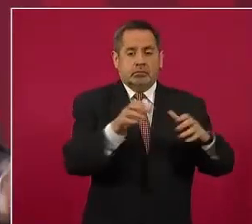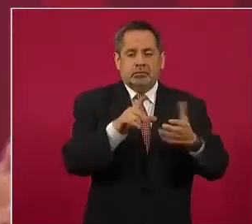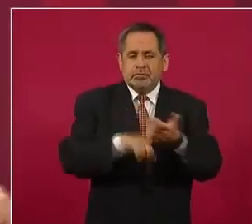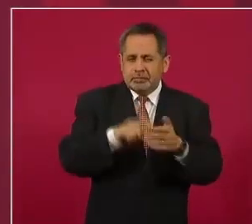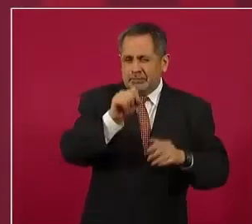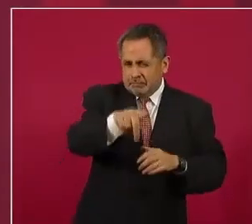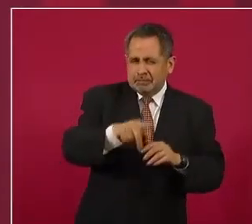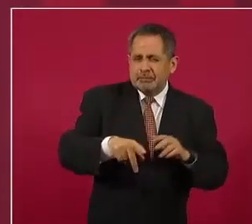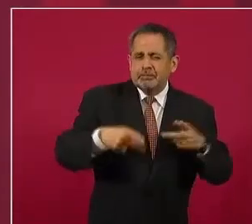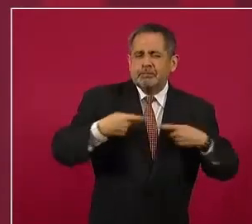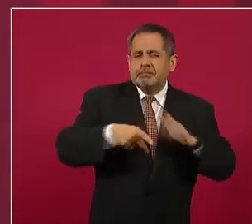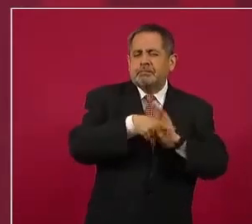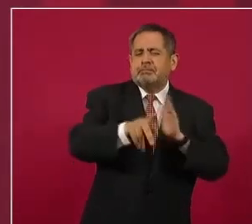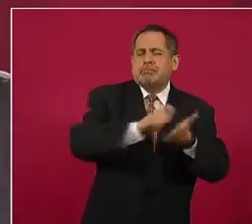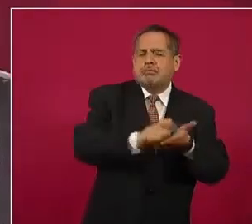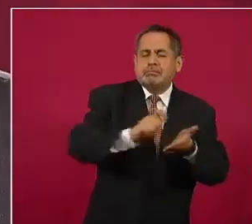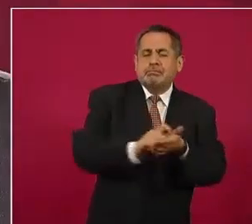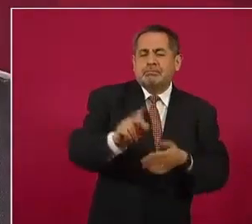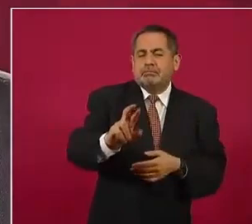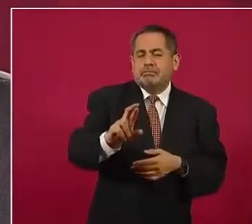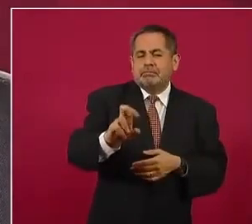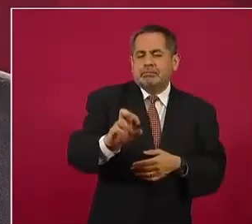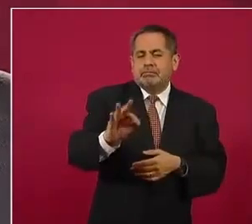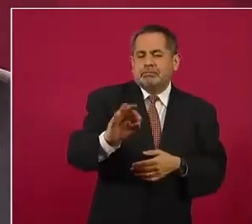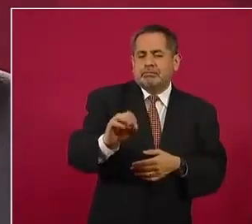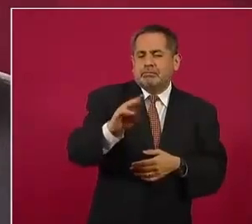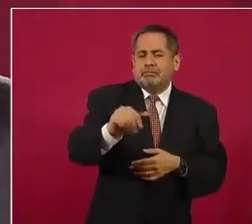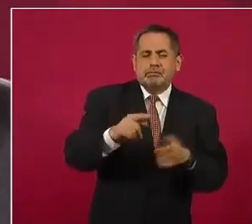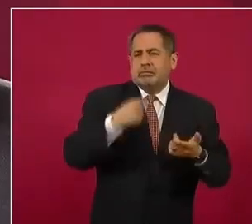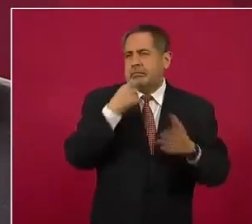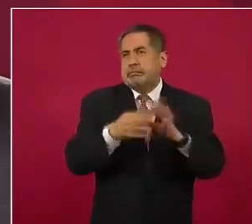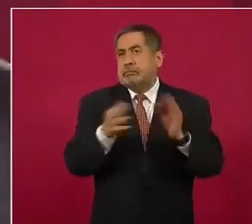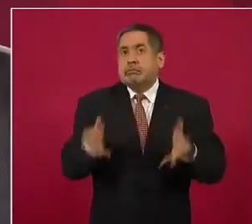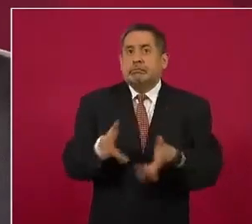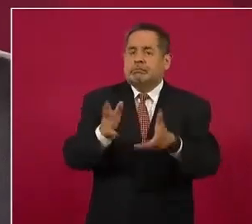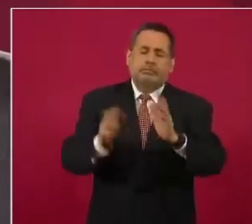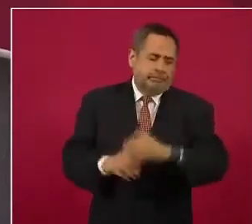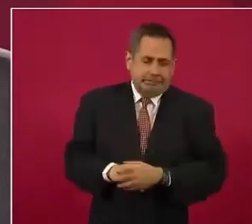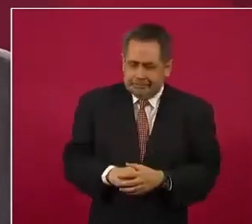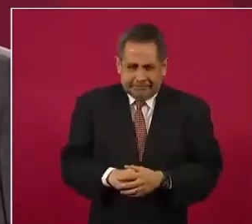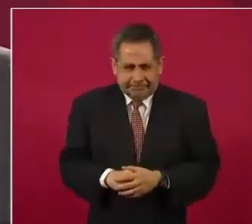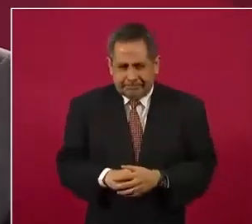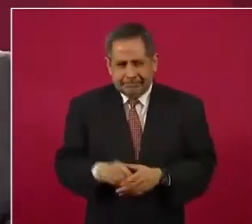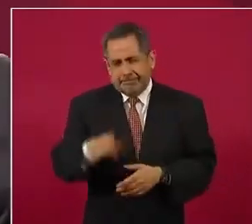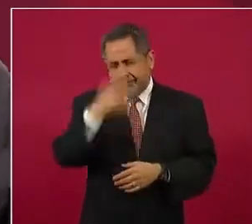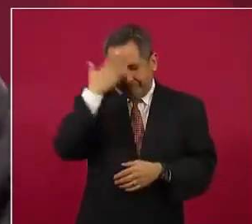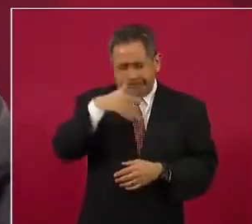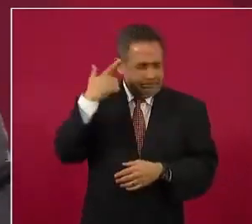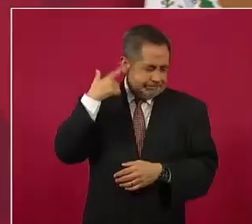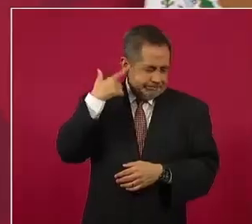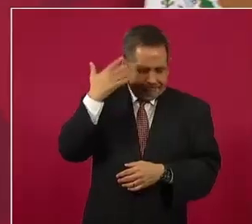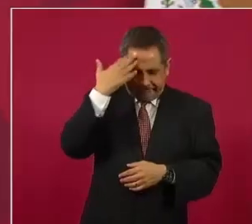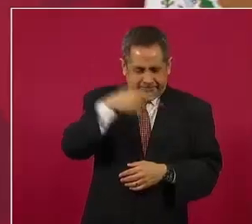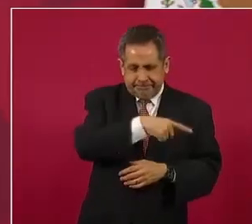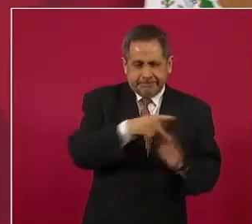el Reforma, que es el periódico, ya lo saben ustedes,